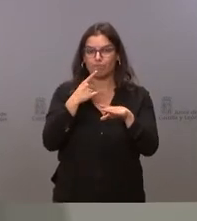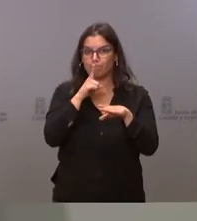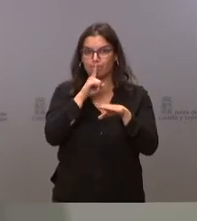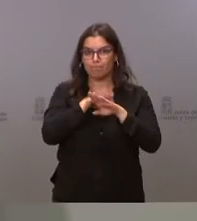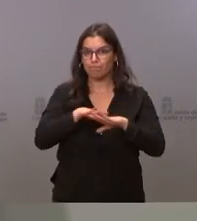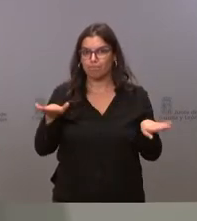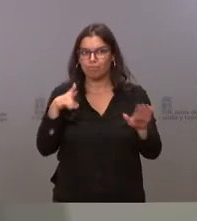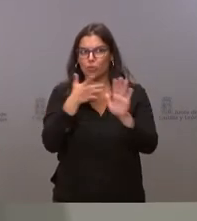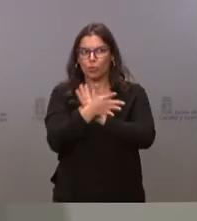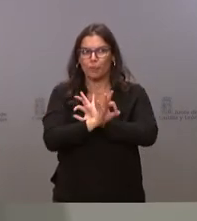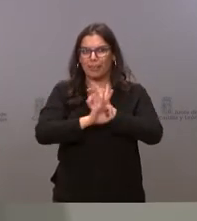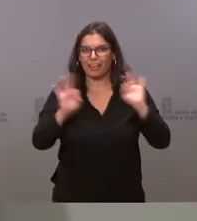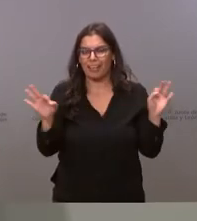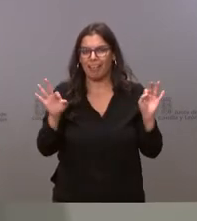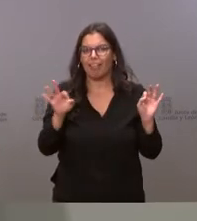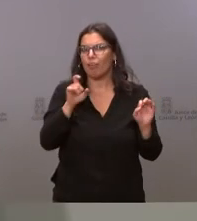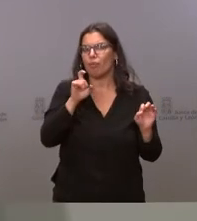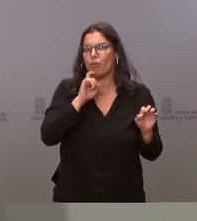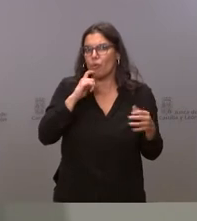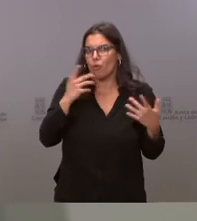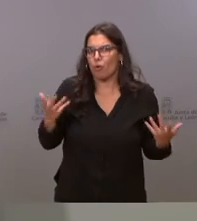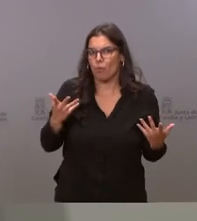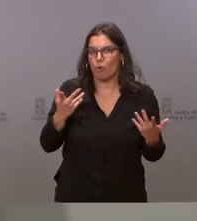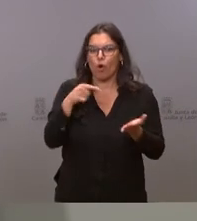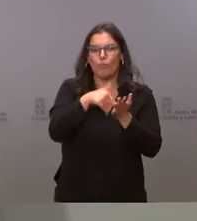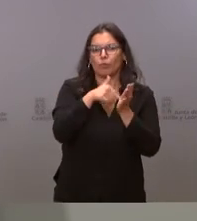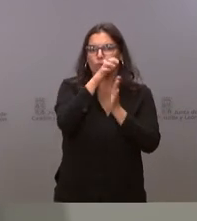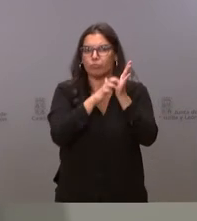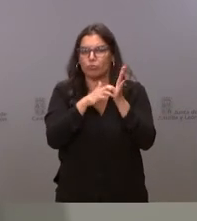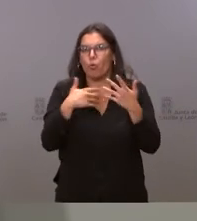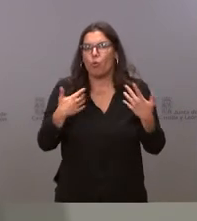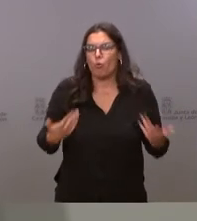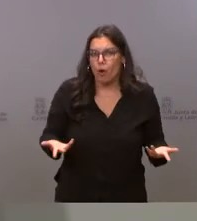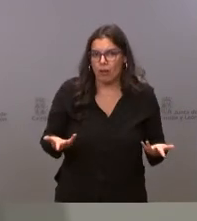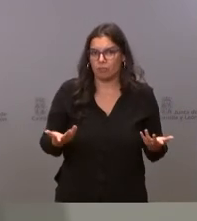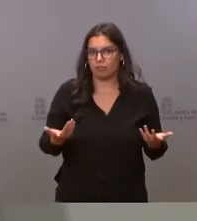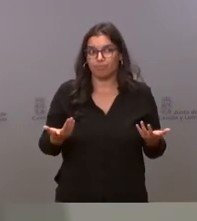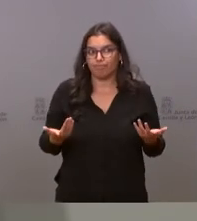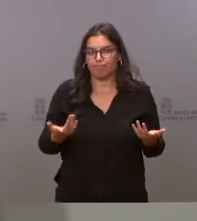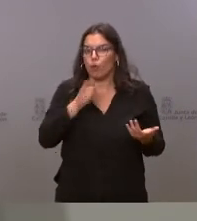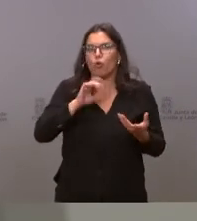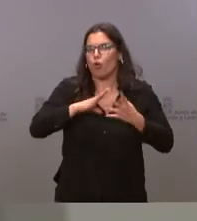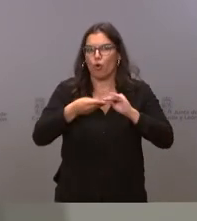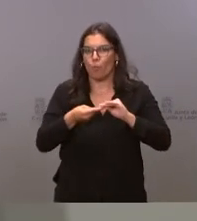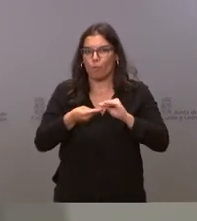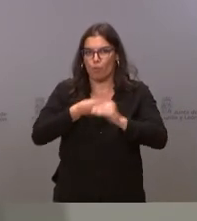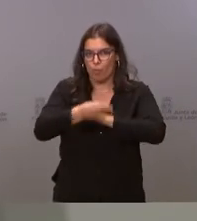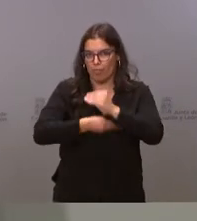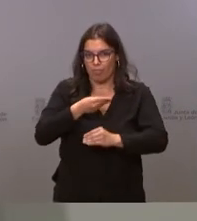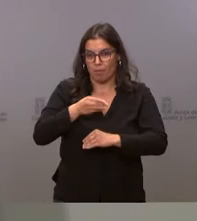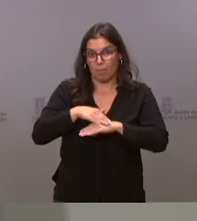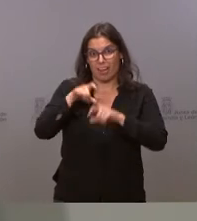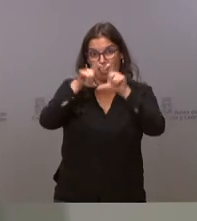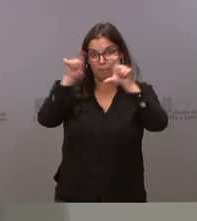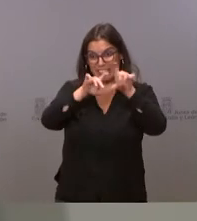explicado todavía qué reducción de costes laborales o qué reducción de costes fiscales va a aplicar a las empresas